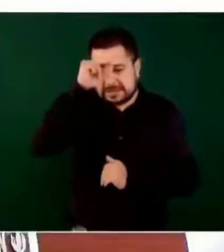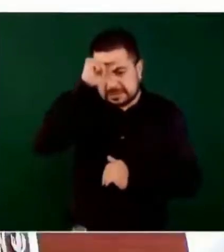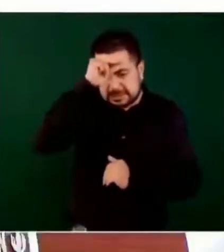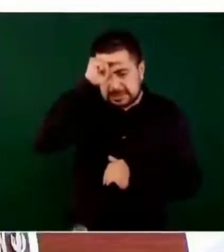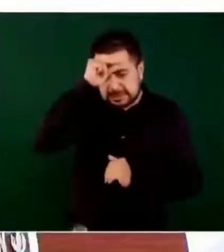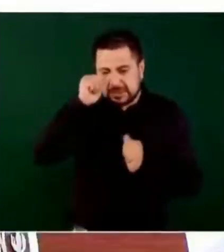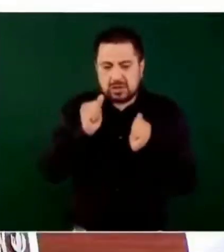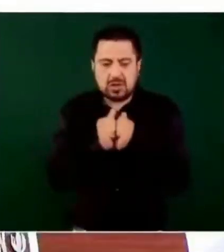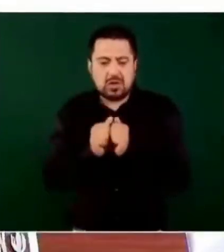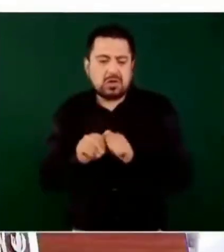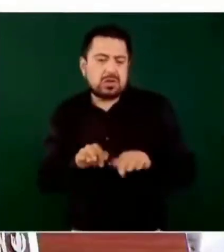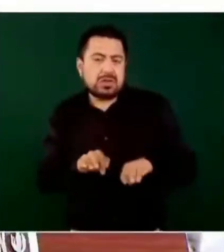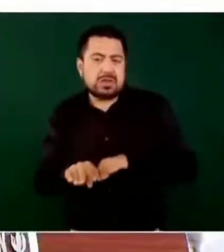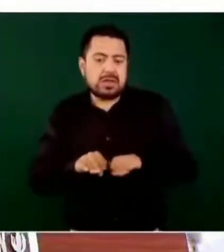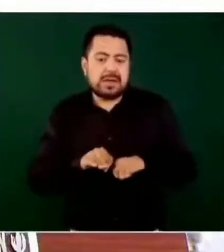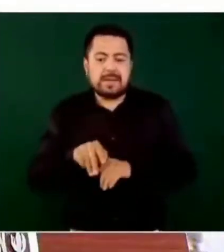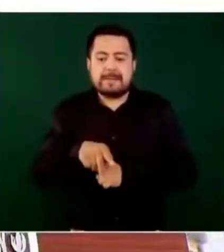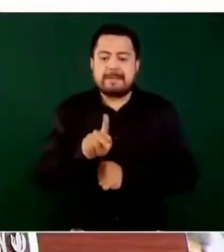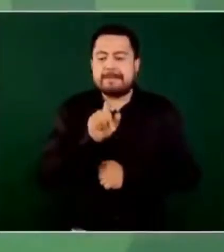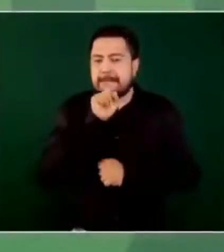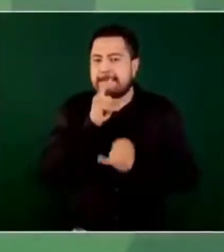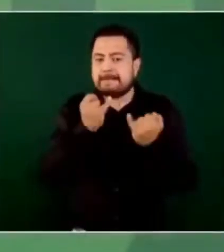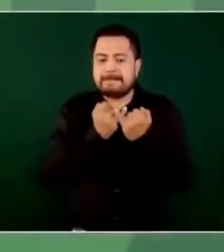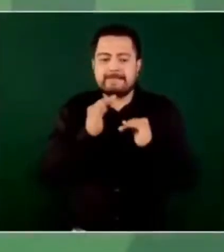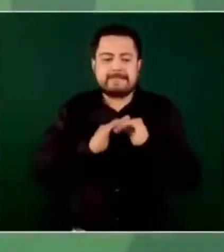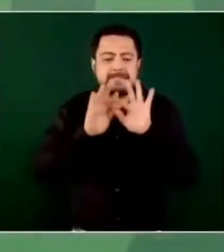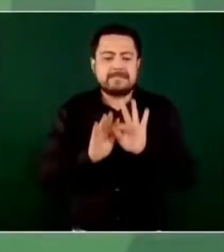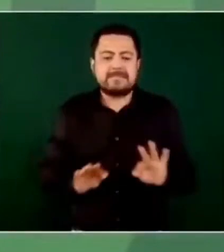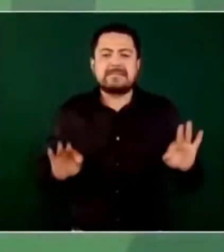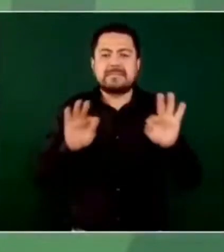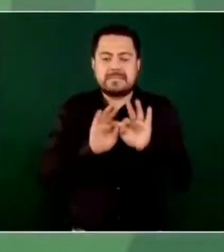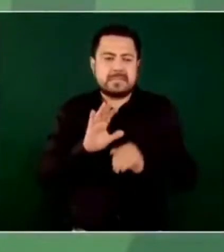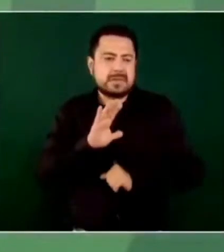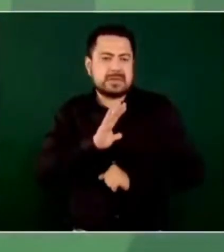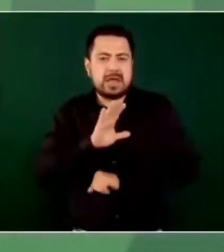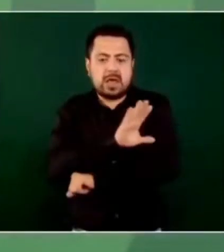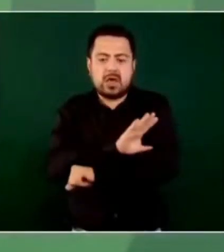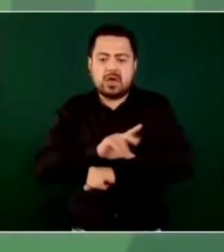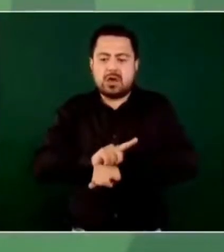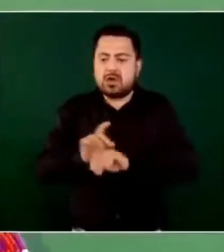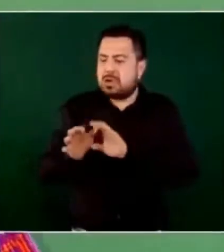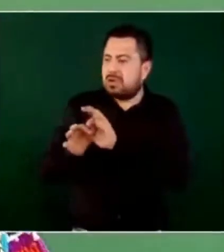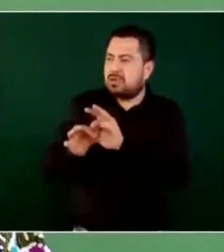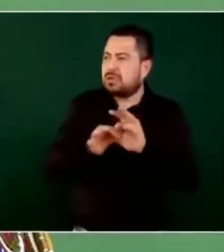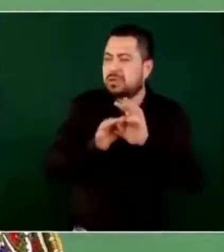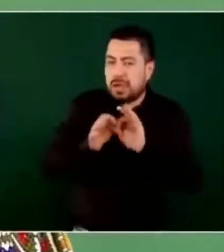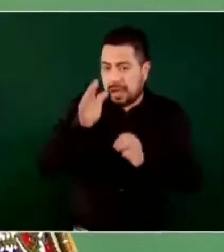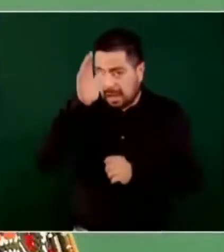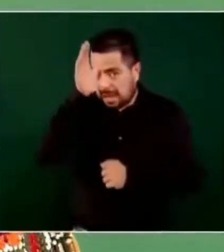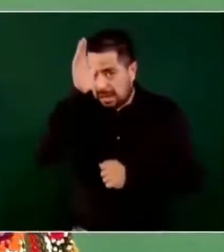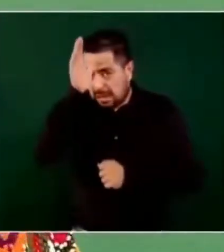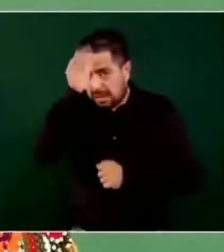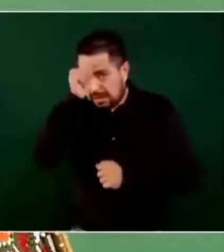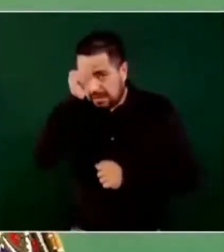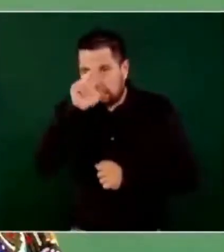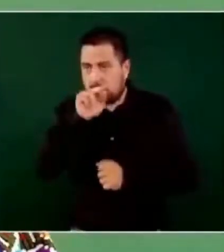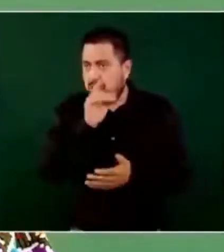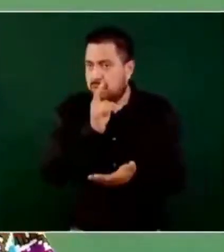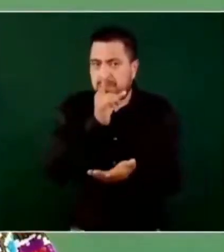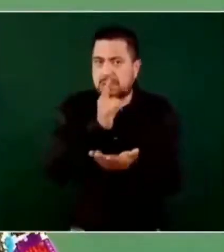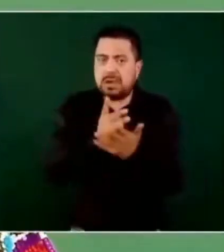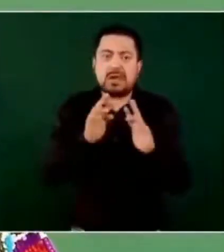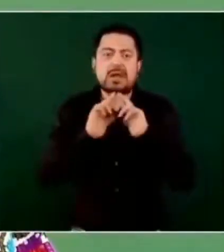con trabajo, pero sobre todo lo más importante, tener coordinación. Y acordamos tener no nada más esa